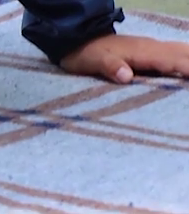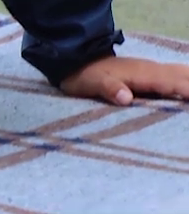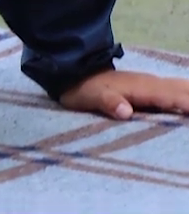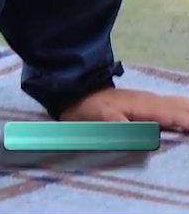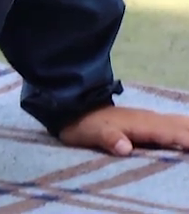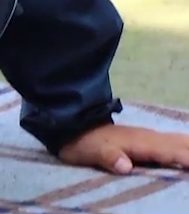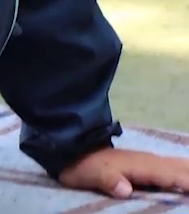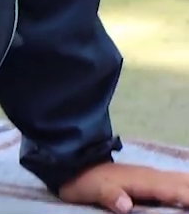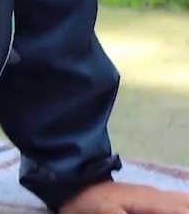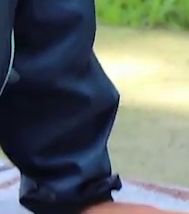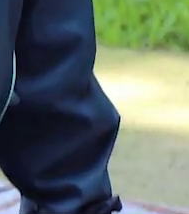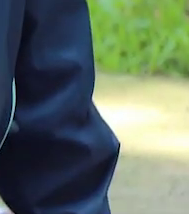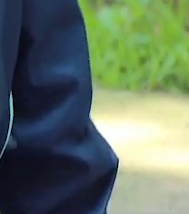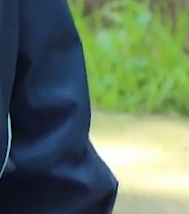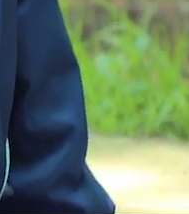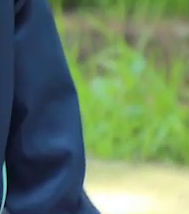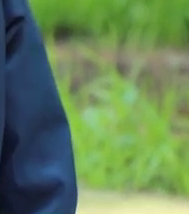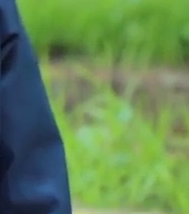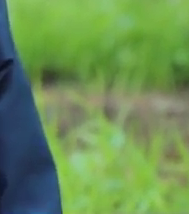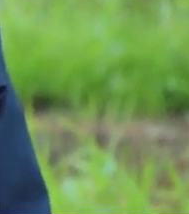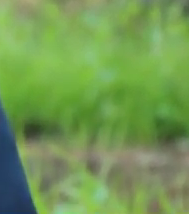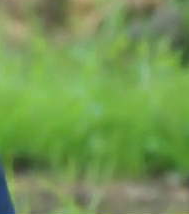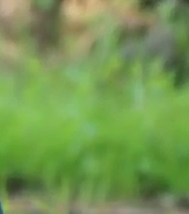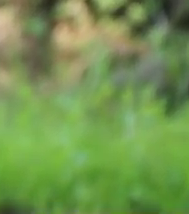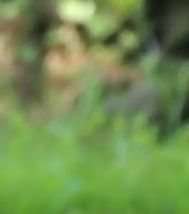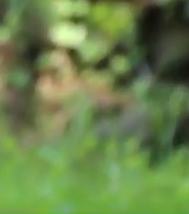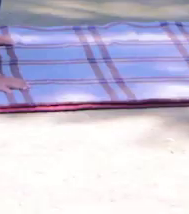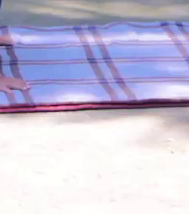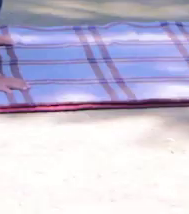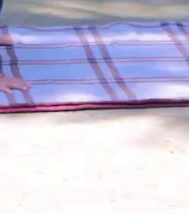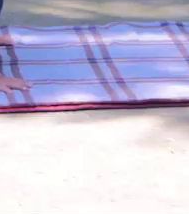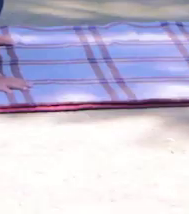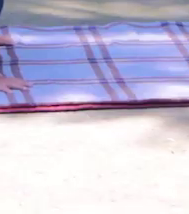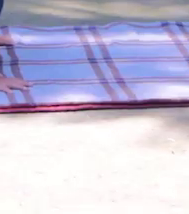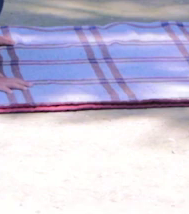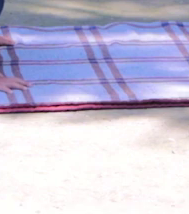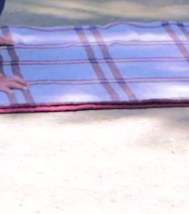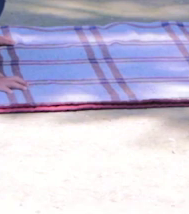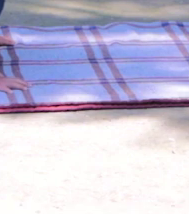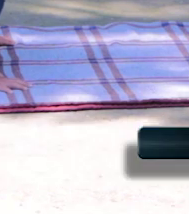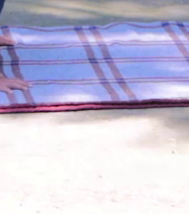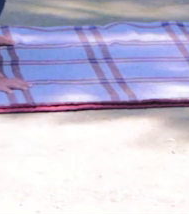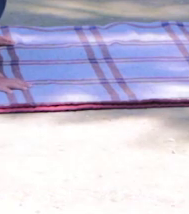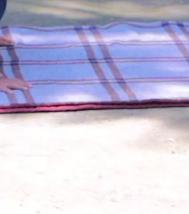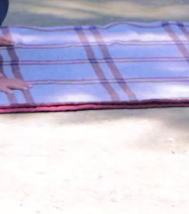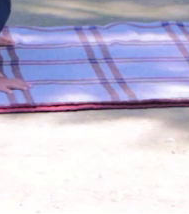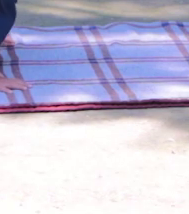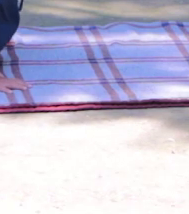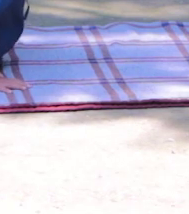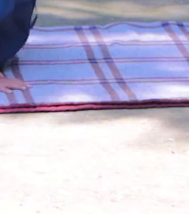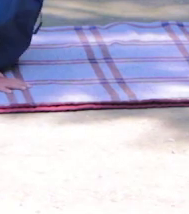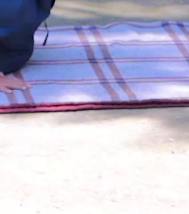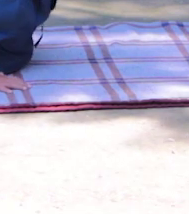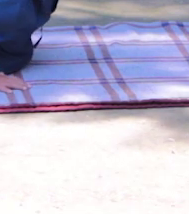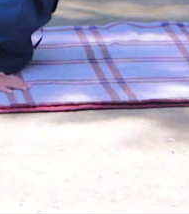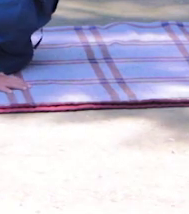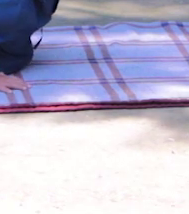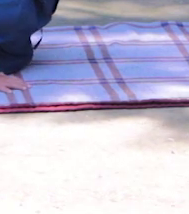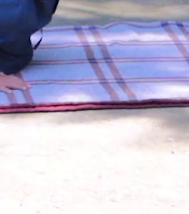Tus brazos extendidos. Relajado. Sigue respirando. Bajamos. Descansamos.